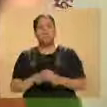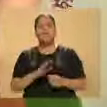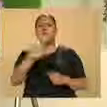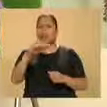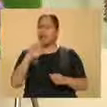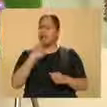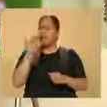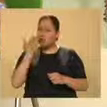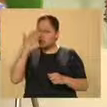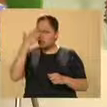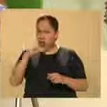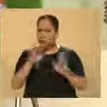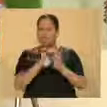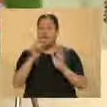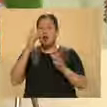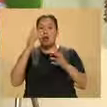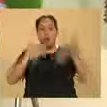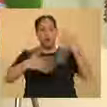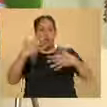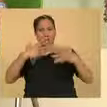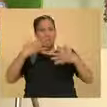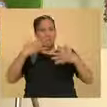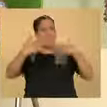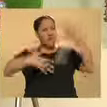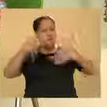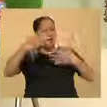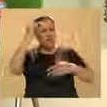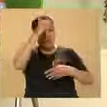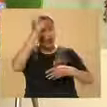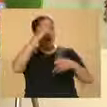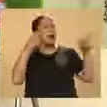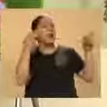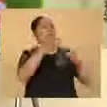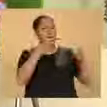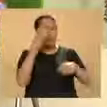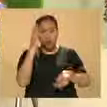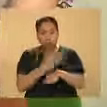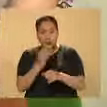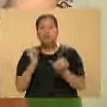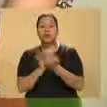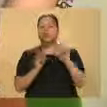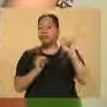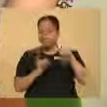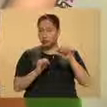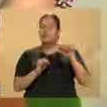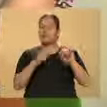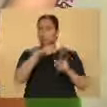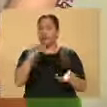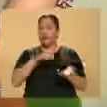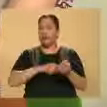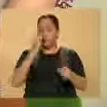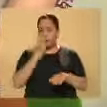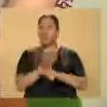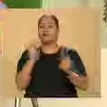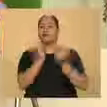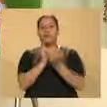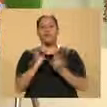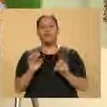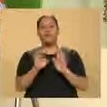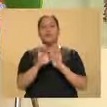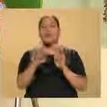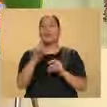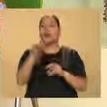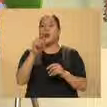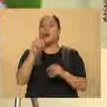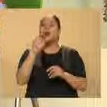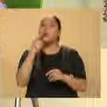saber es si la violencia psicológica también tiene alguna penalización. Sí, claro, esto entra dentro de la violencia psicológica. Y también es bueno que nos digas dónde